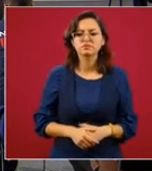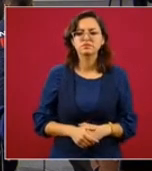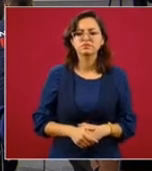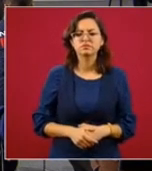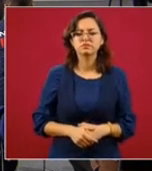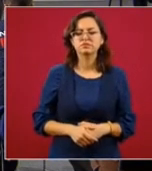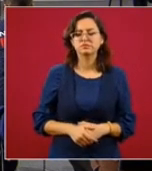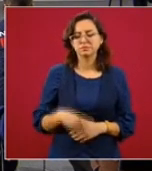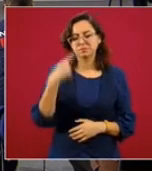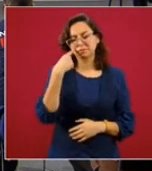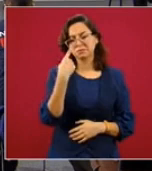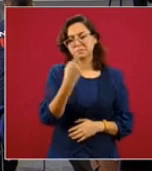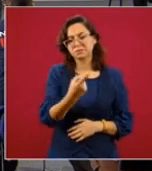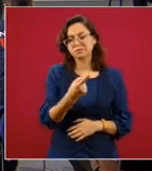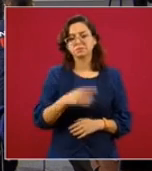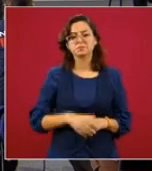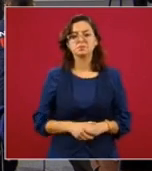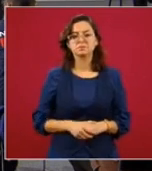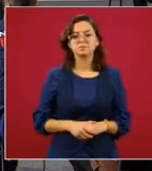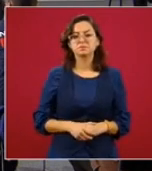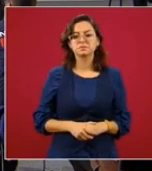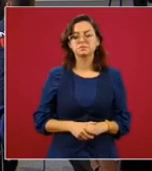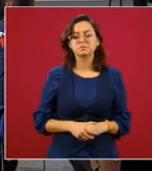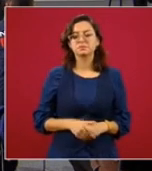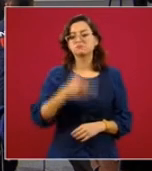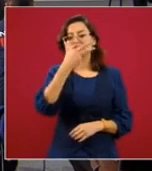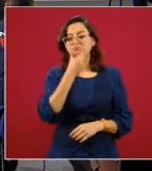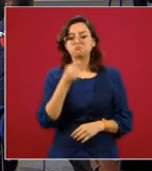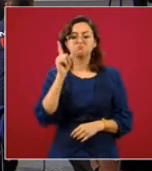esta, mire. Esos hombres y mujeres.